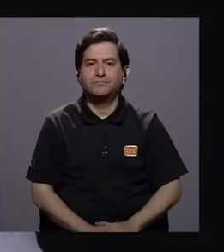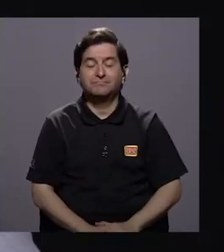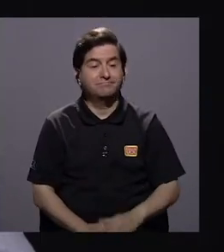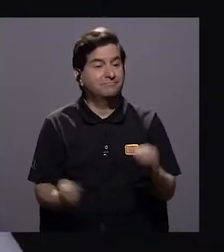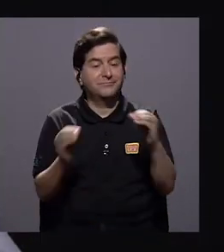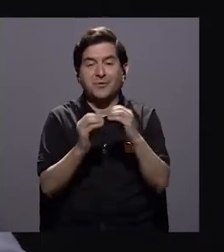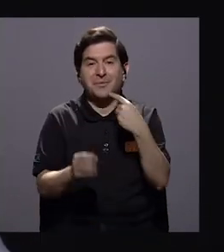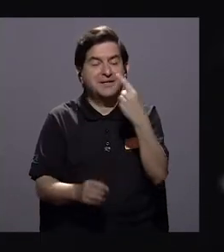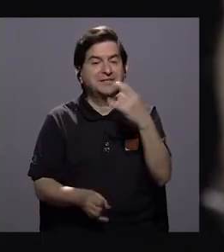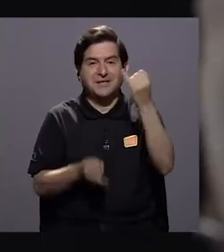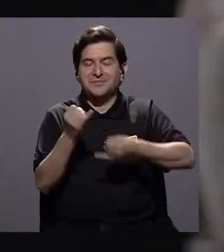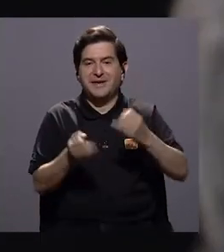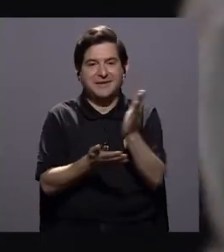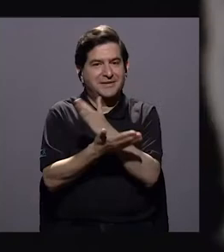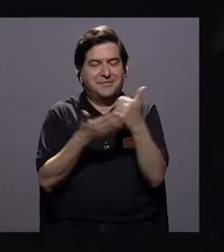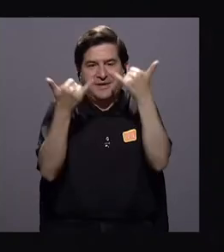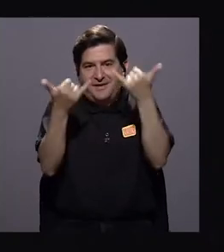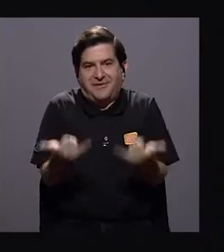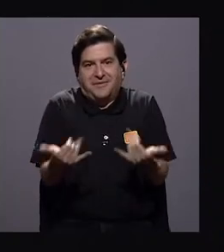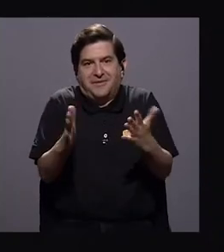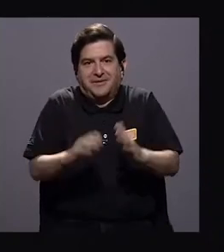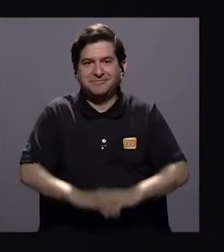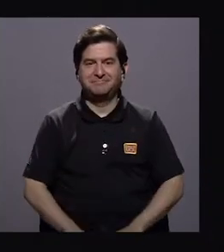No hay nada más que decir para el cierre de este bloque.